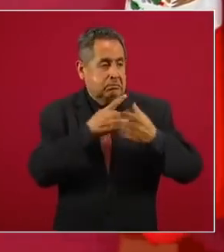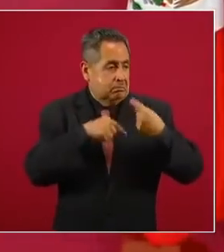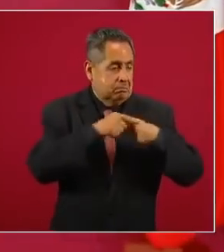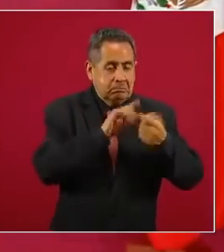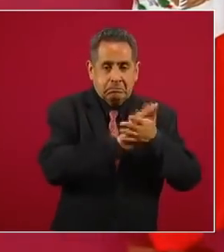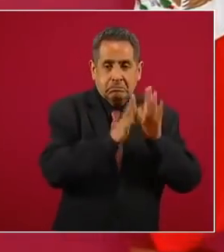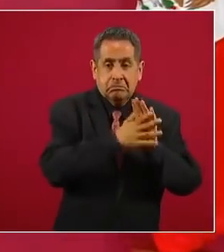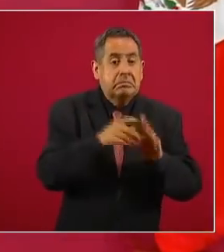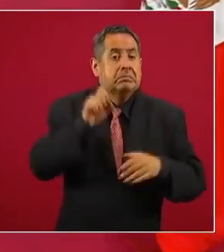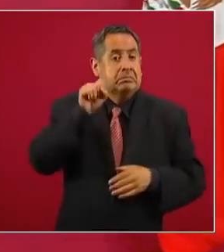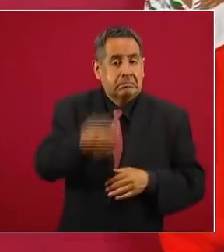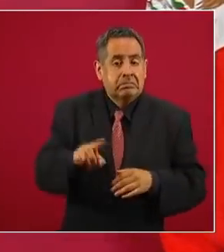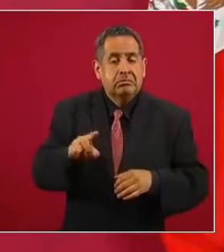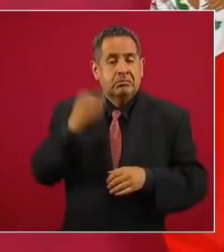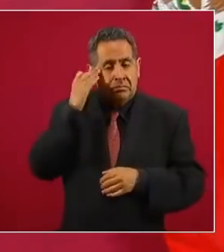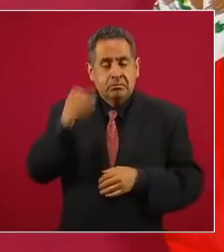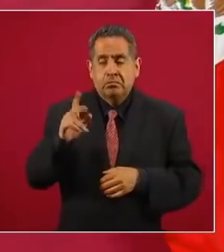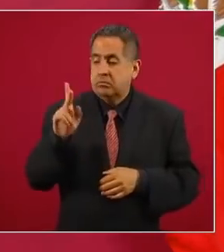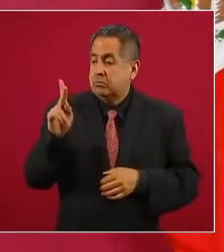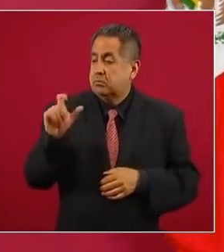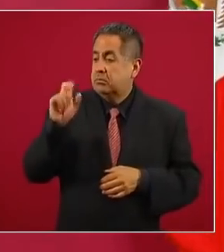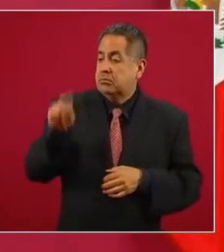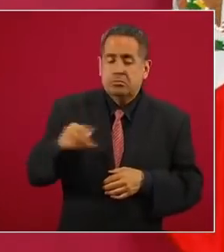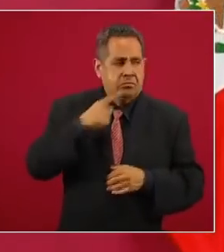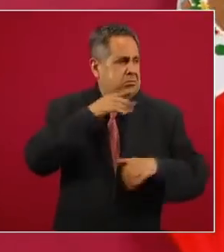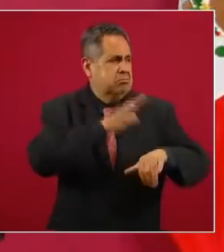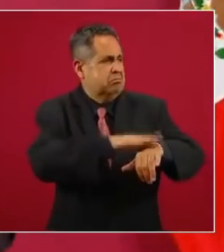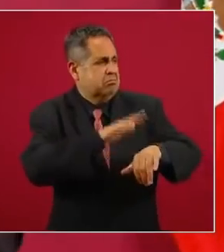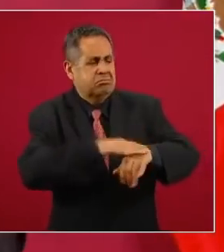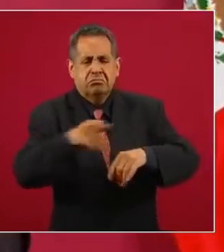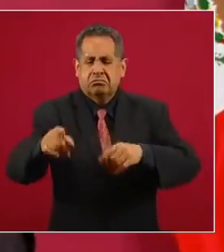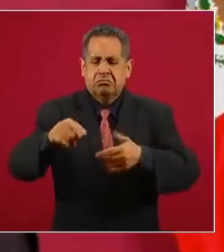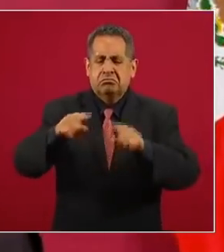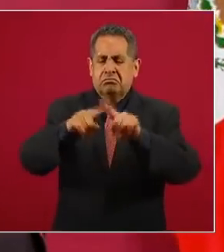pide que se quemen las boletas electorales,